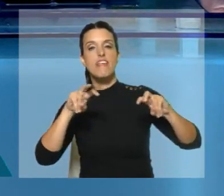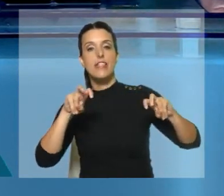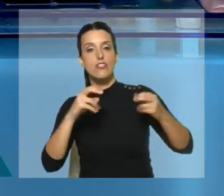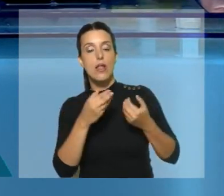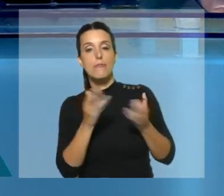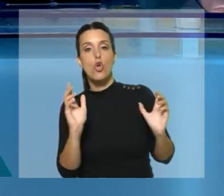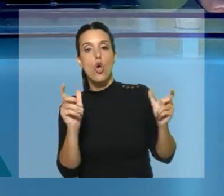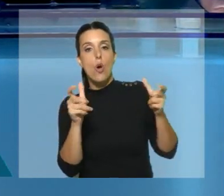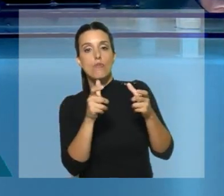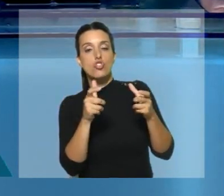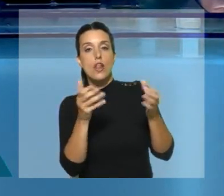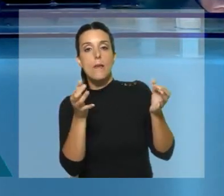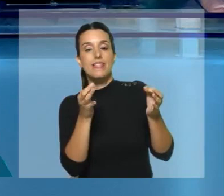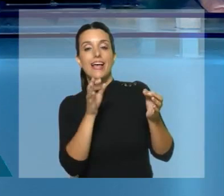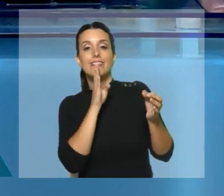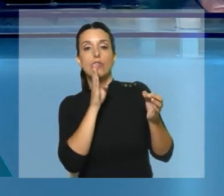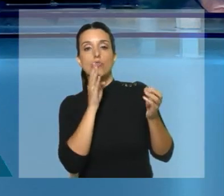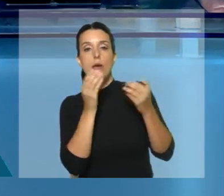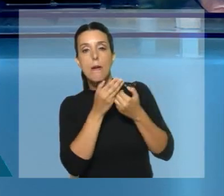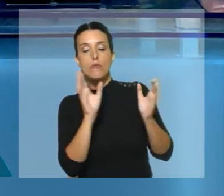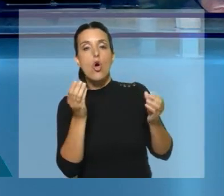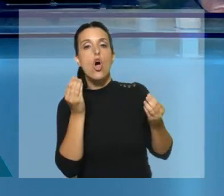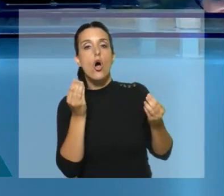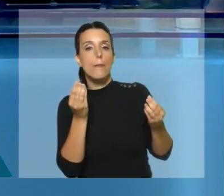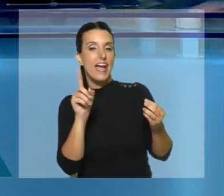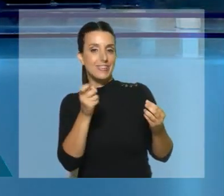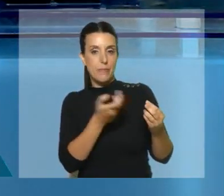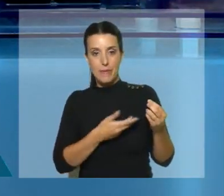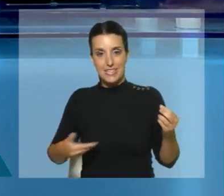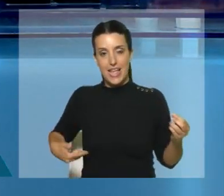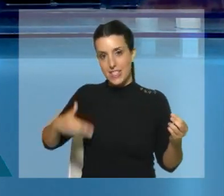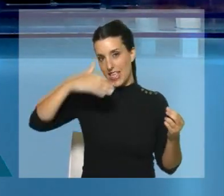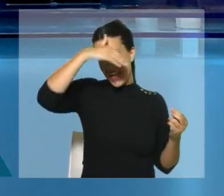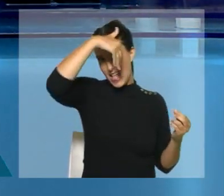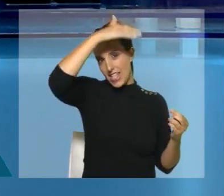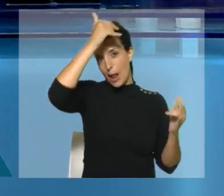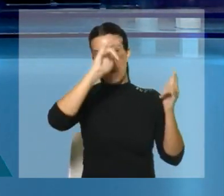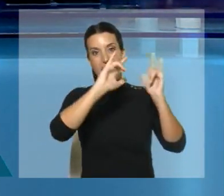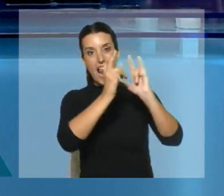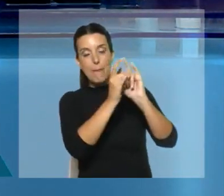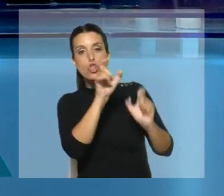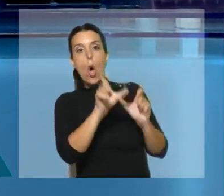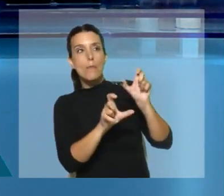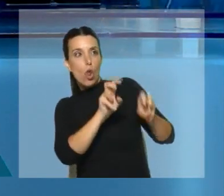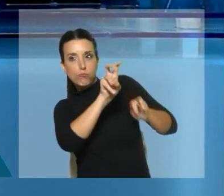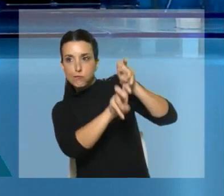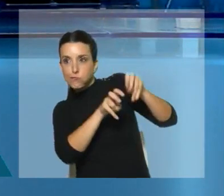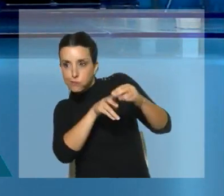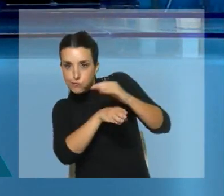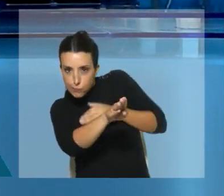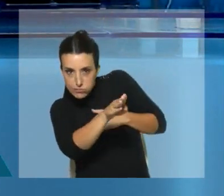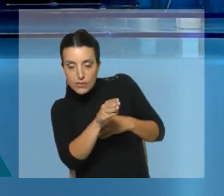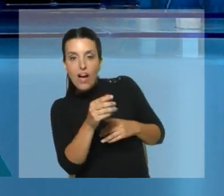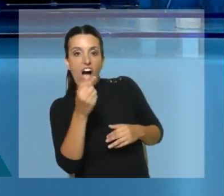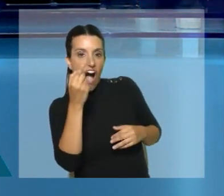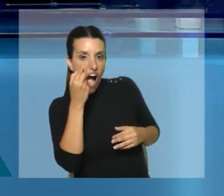comisión especial del Congreso en los Estados Unidos sobre el papel que jugó Donald Trump en la toma del Capitolio. Imágenes que nos han quedado todos grabados para siempre. Sí, las